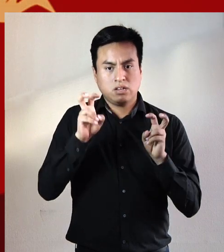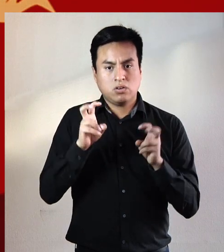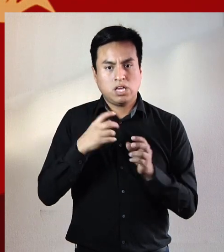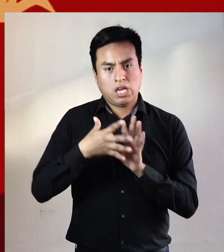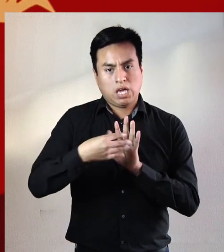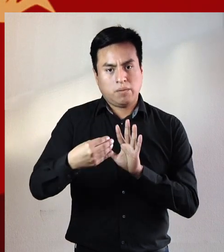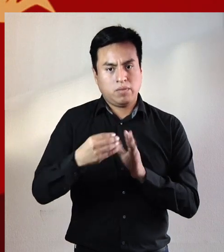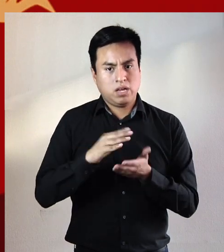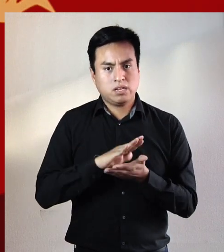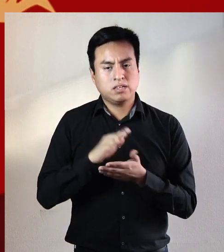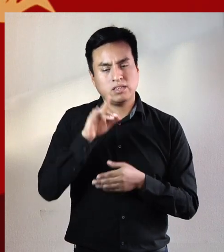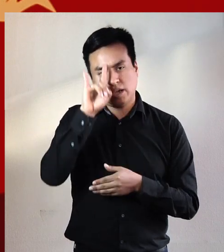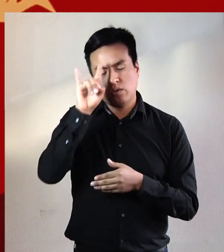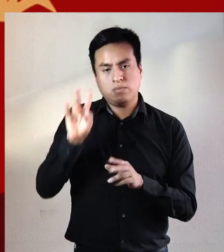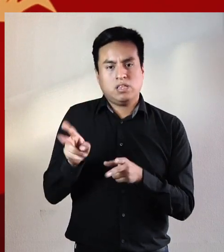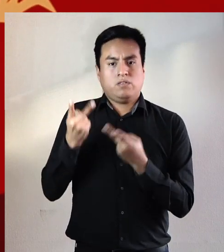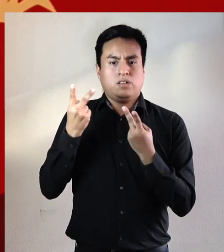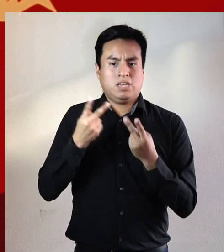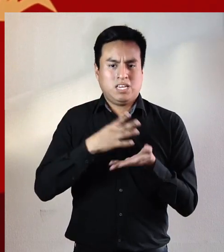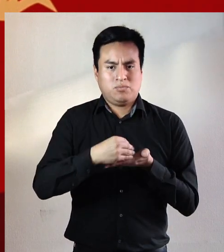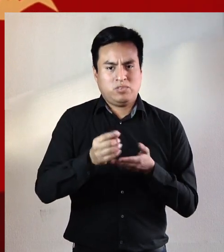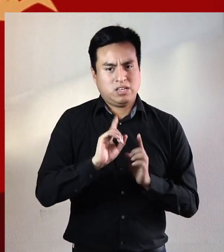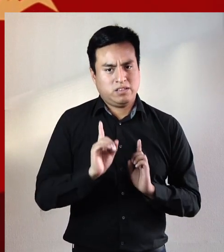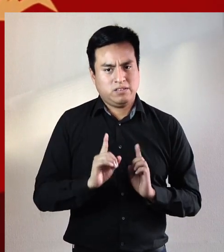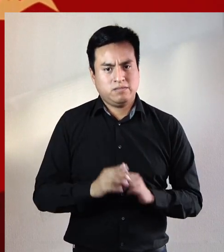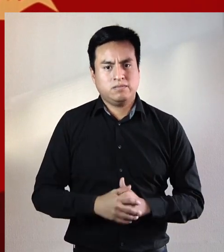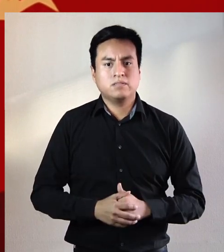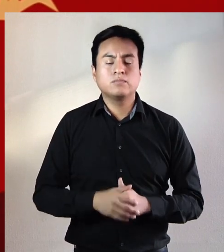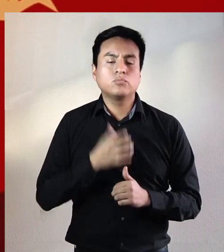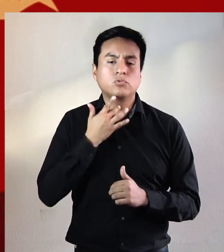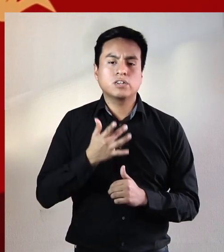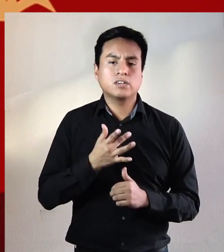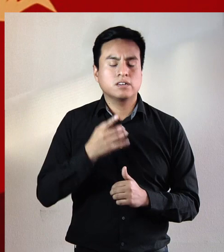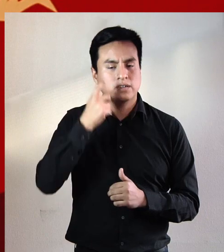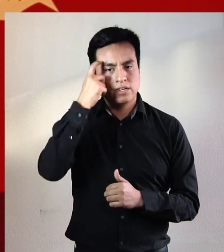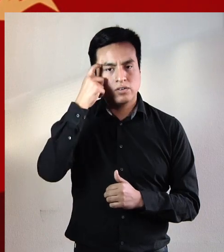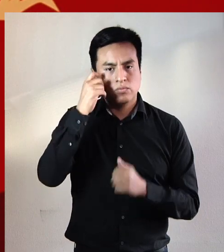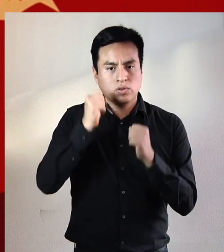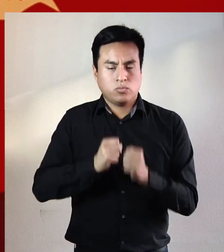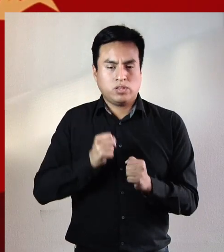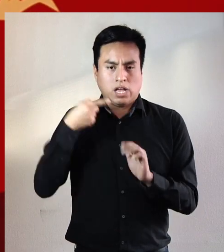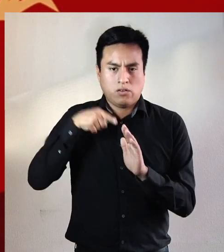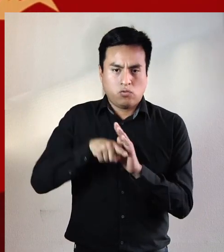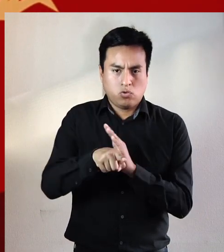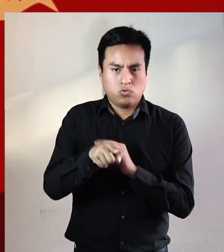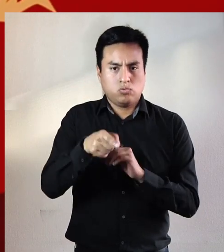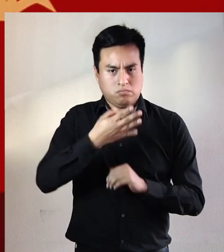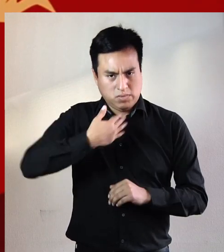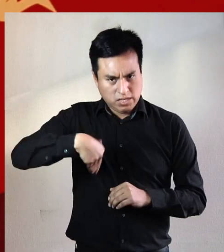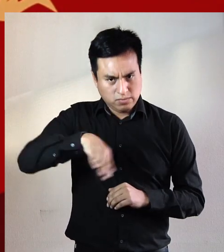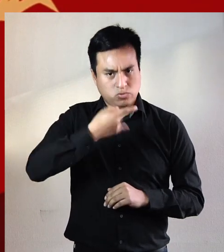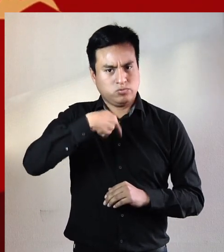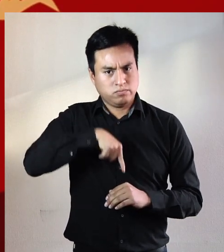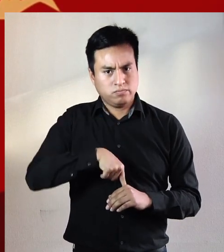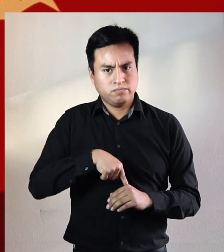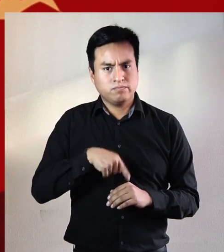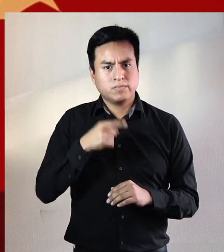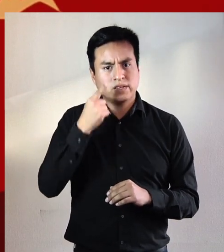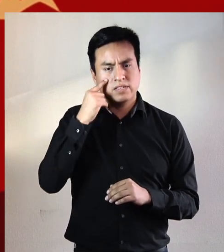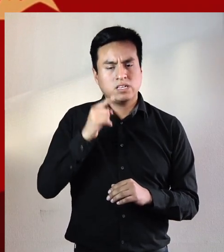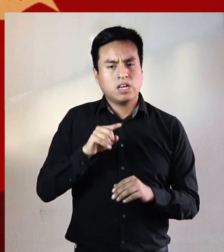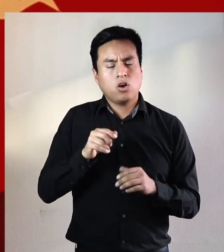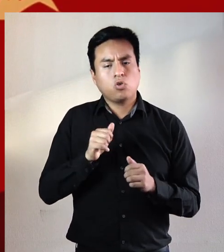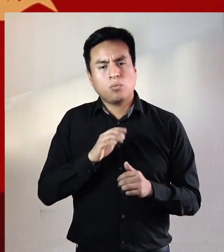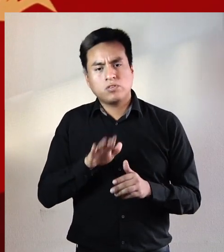algo ejemplar el diablo me libre de ser ejemplo de nada sino porque creo que si podemos llegar al fondo nosotros mismos